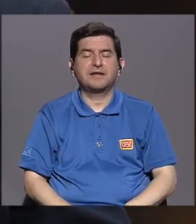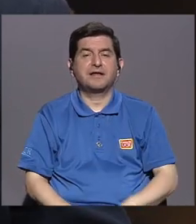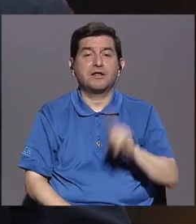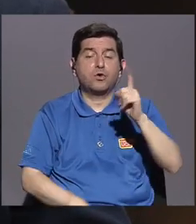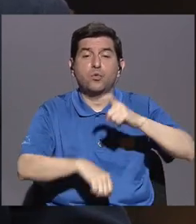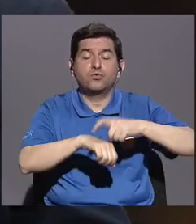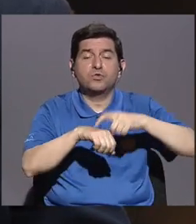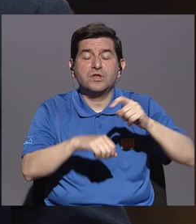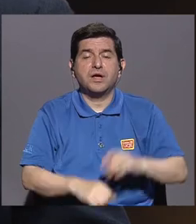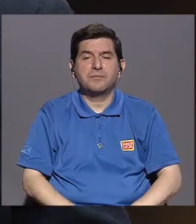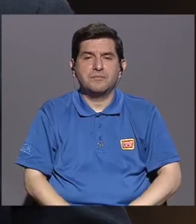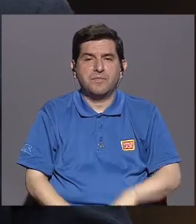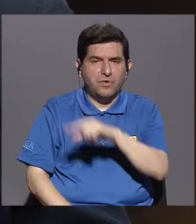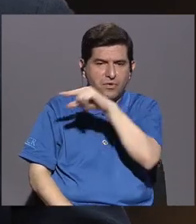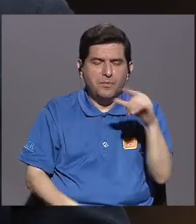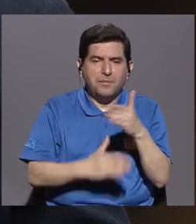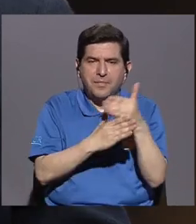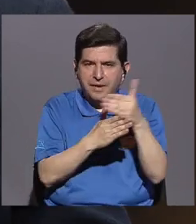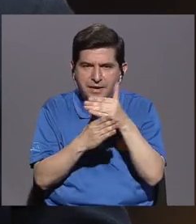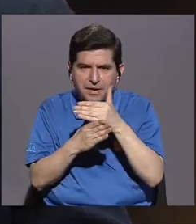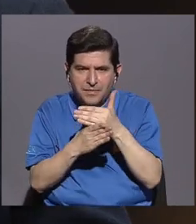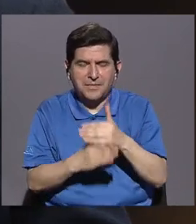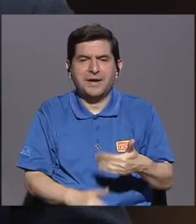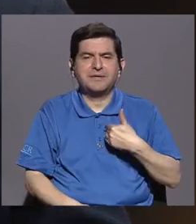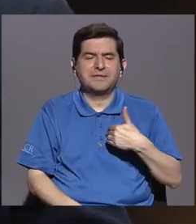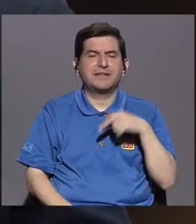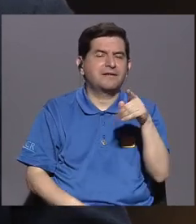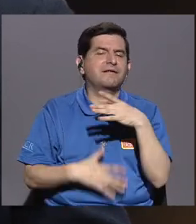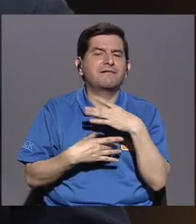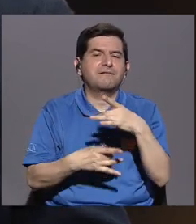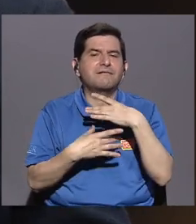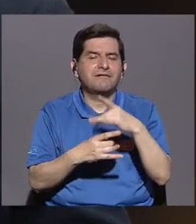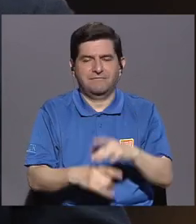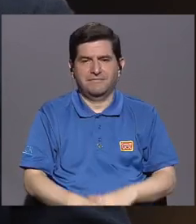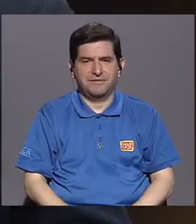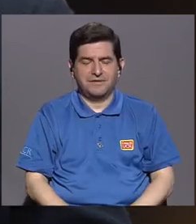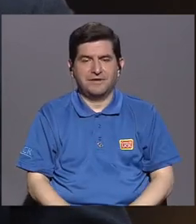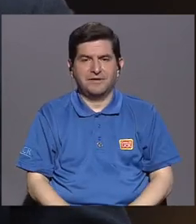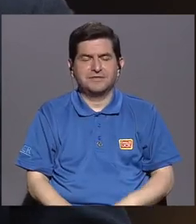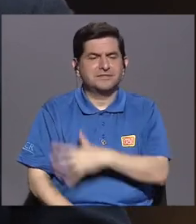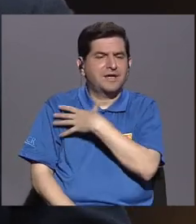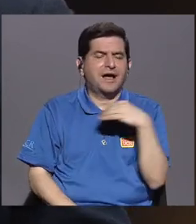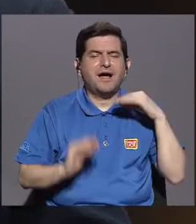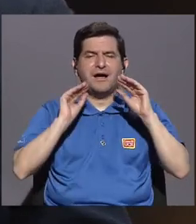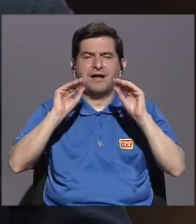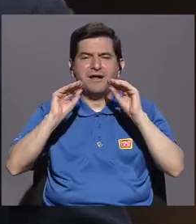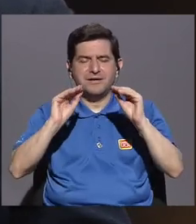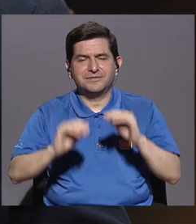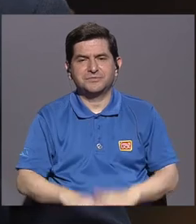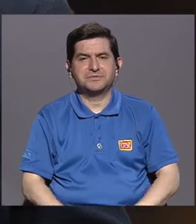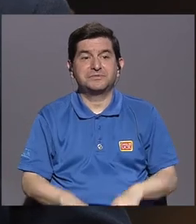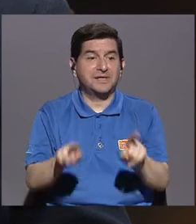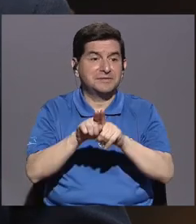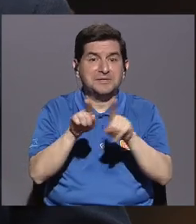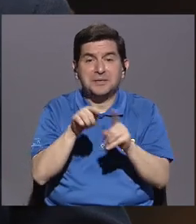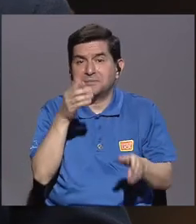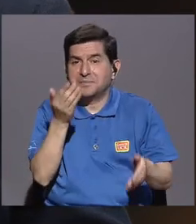ratito entre semana y quieren compartir, tienen esa vocación del gusto por la enseñanza, del gusto